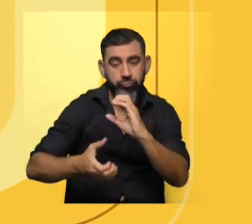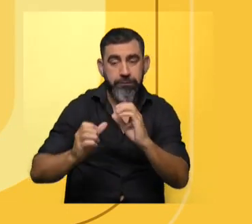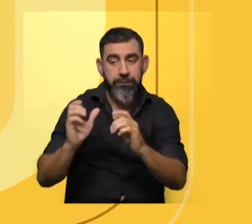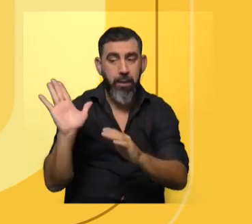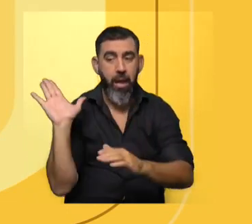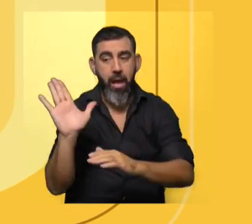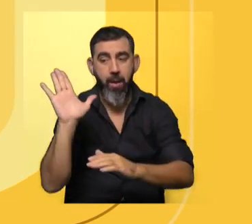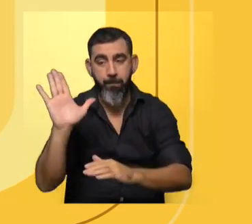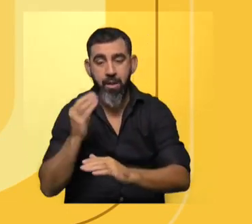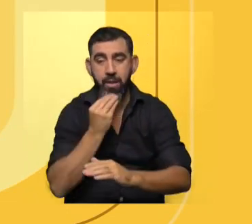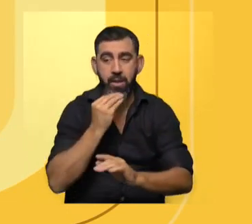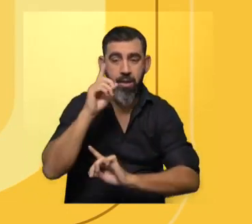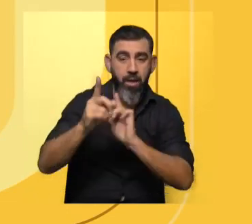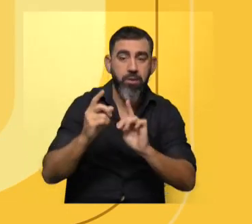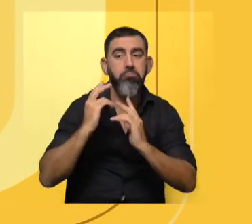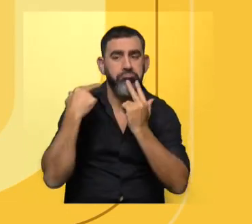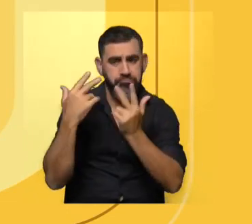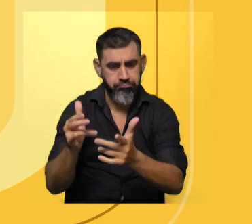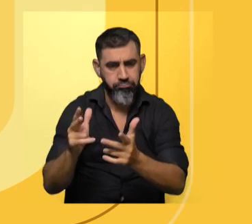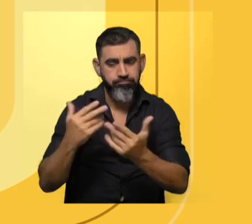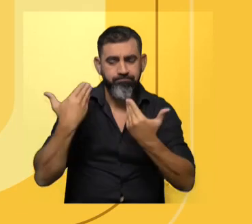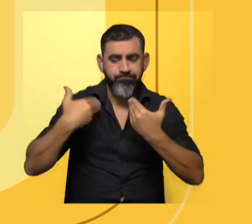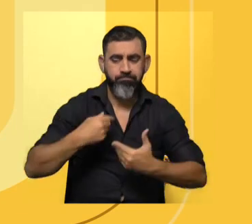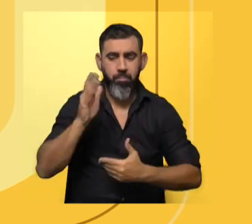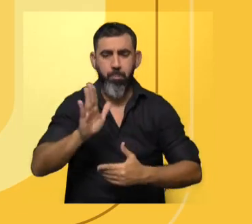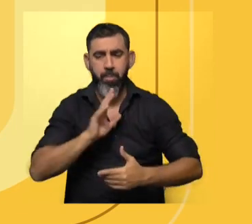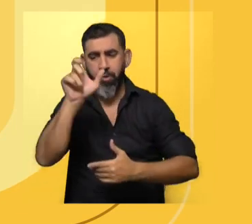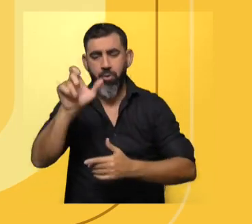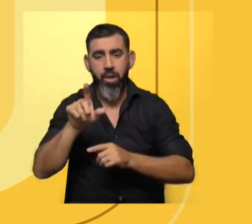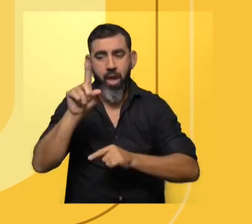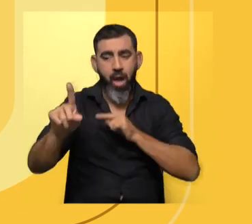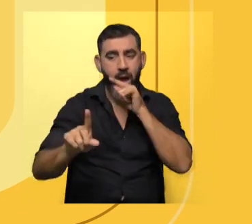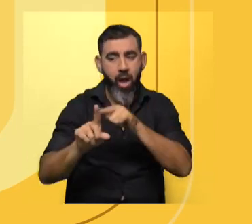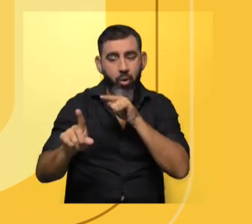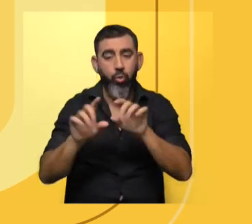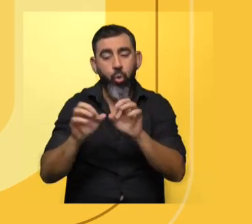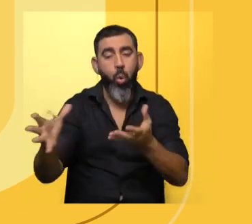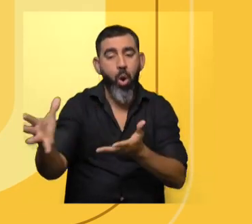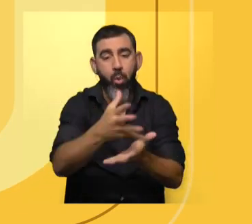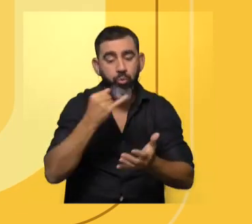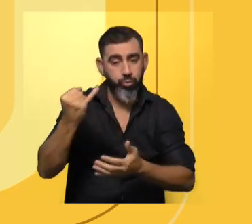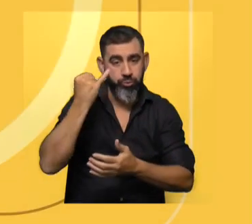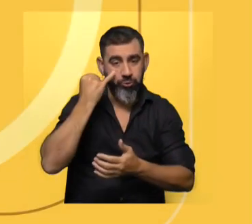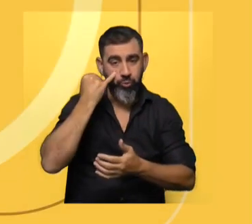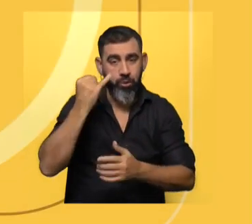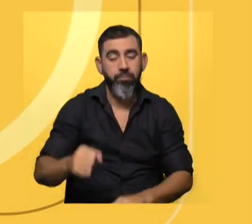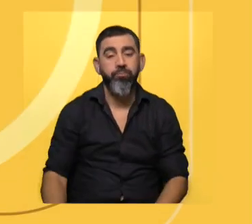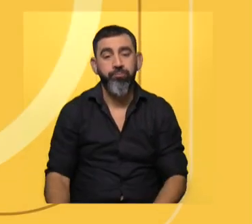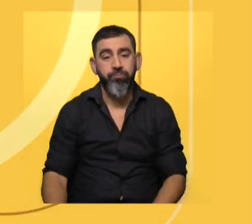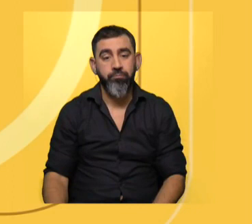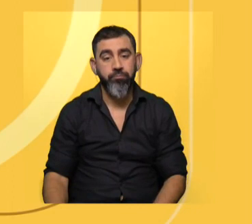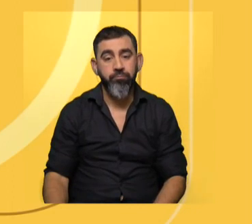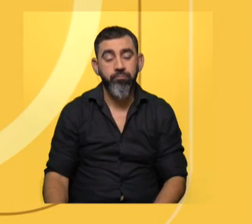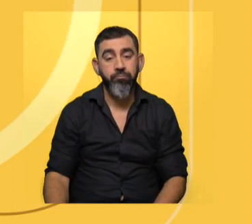encubierta y manifiesta, desprestigio personal y acoso o abuso sexual. El